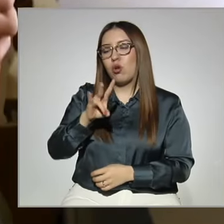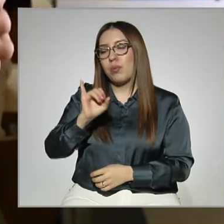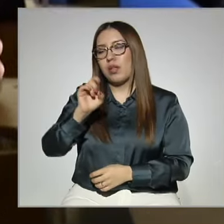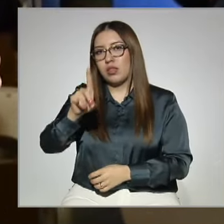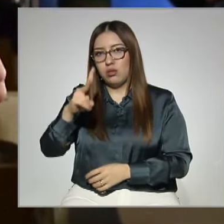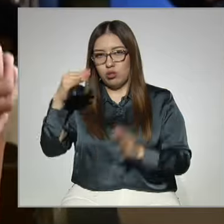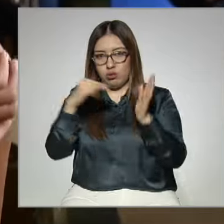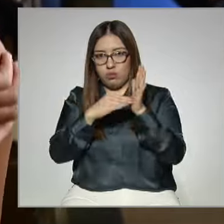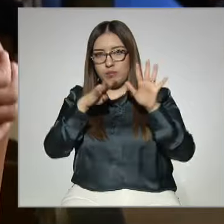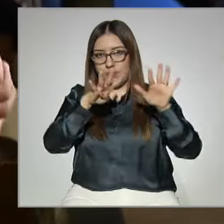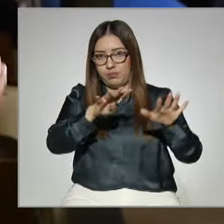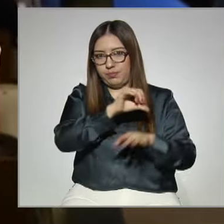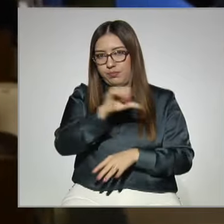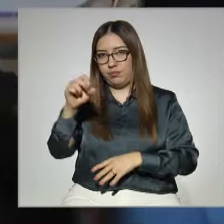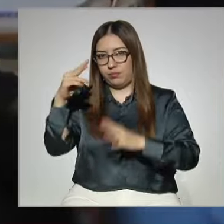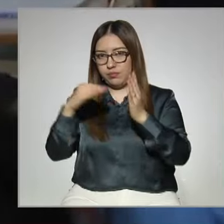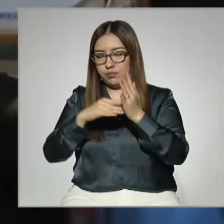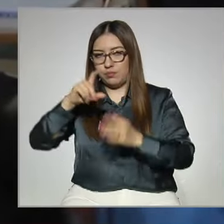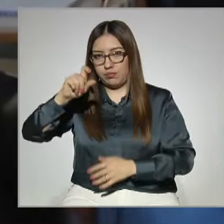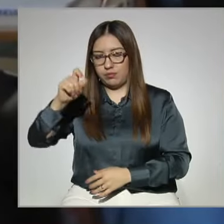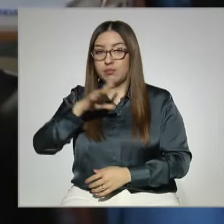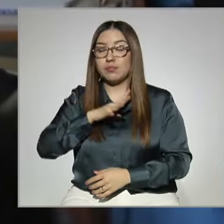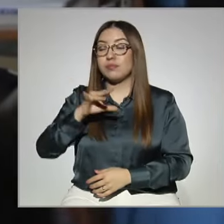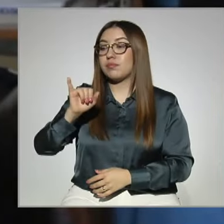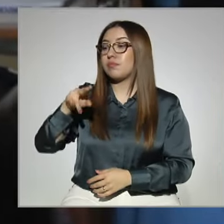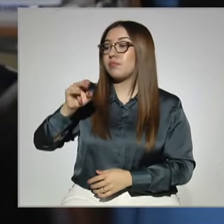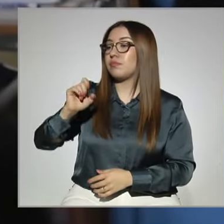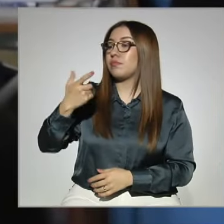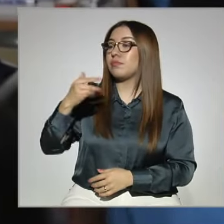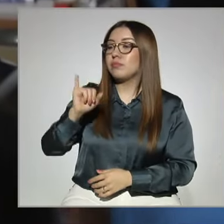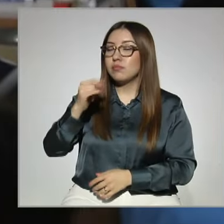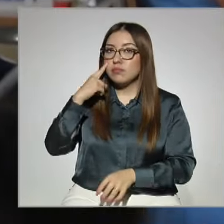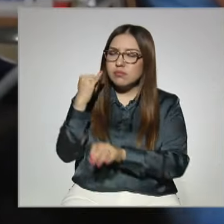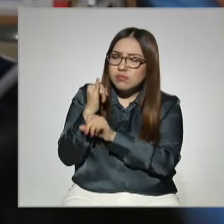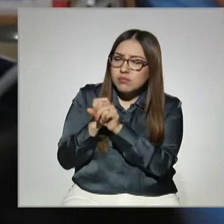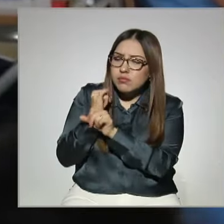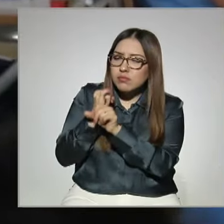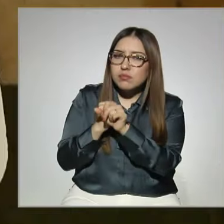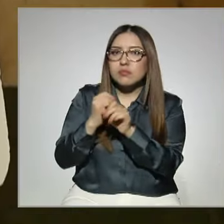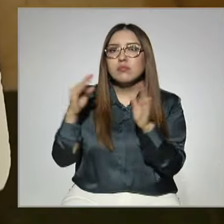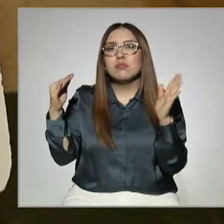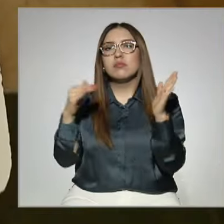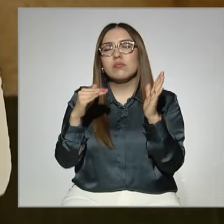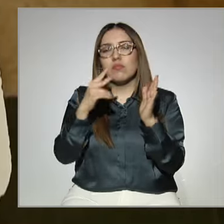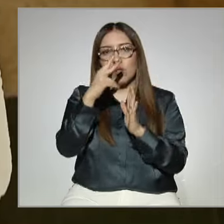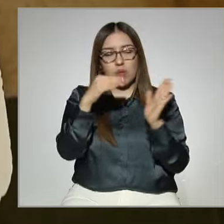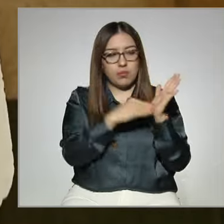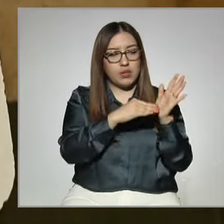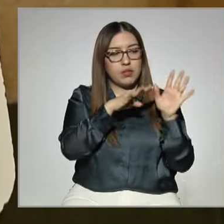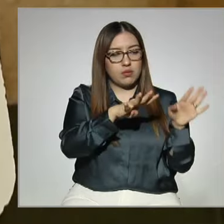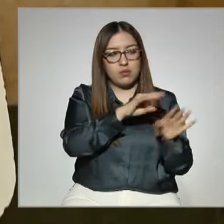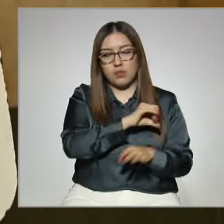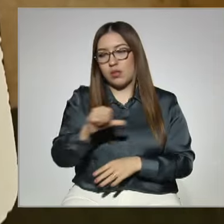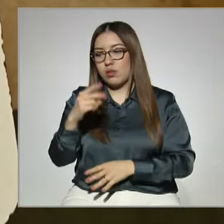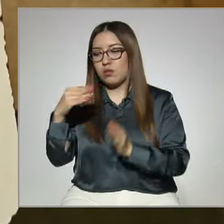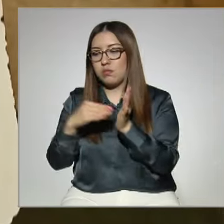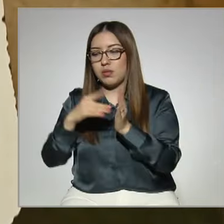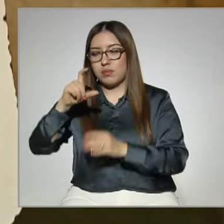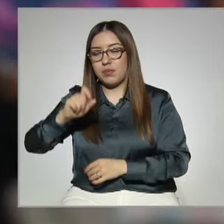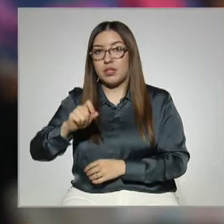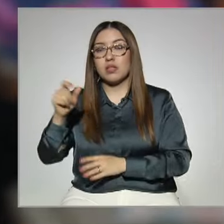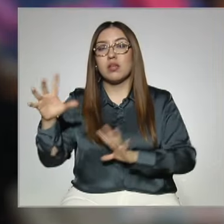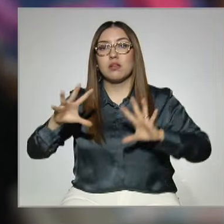En la medición del INEGI que analizó el ciclo escolar 2019-2020, 738